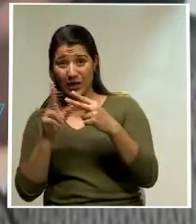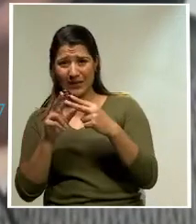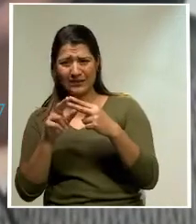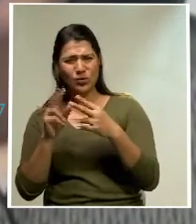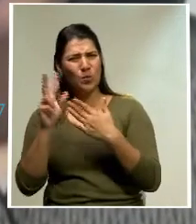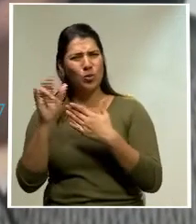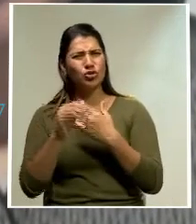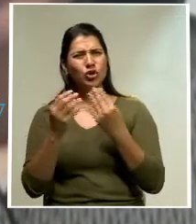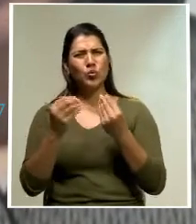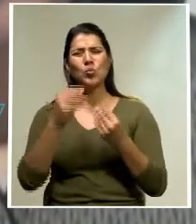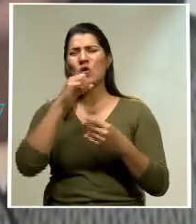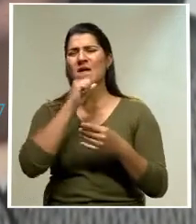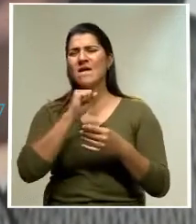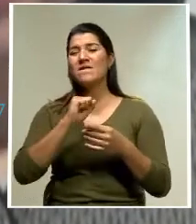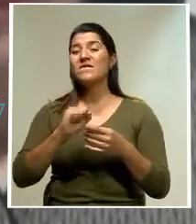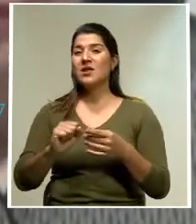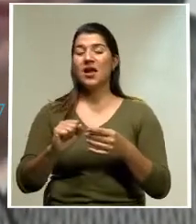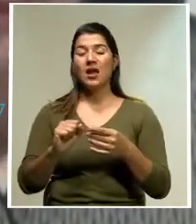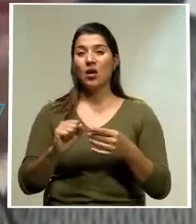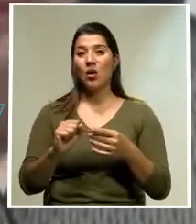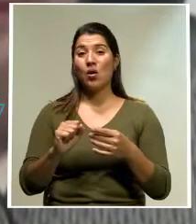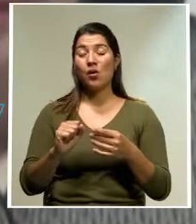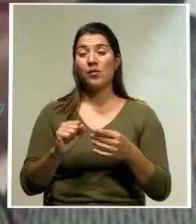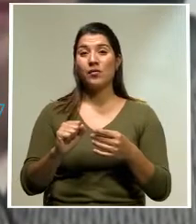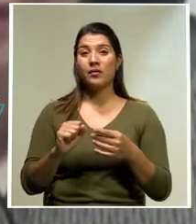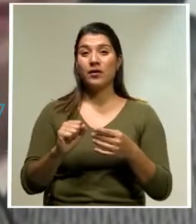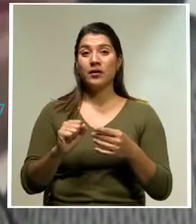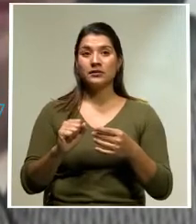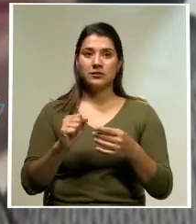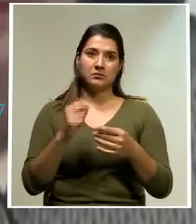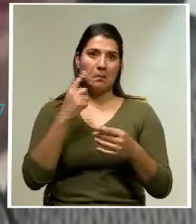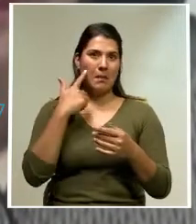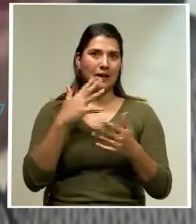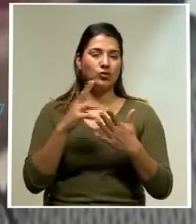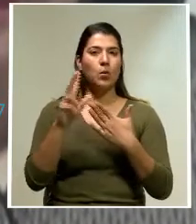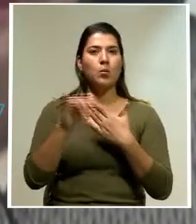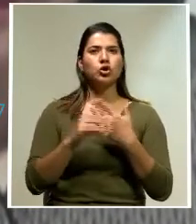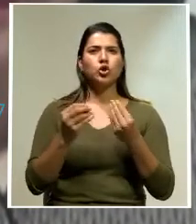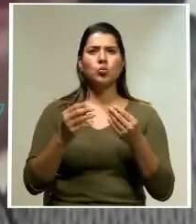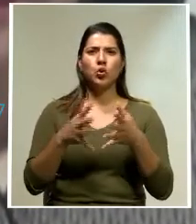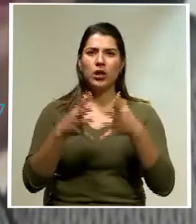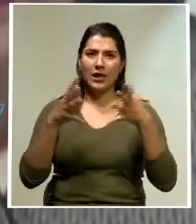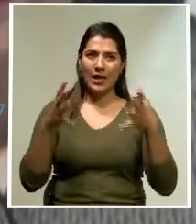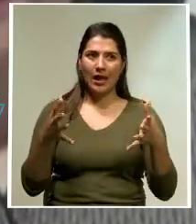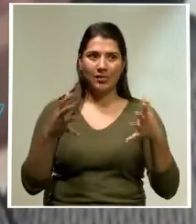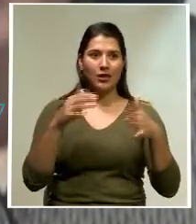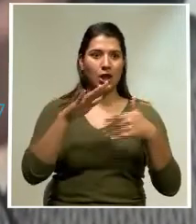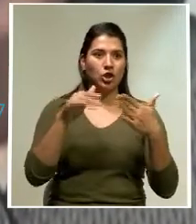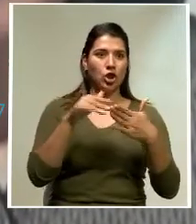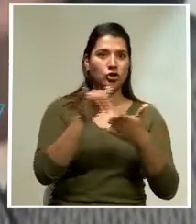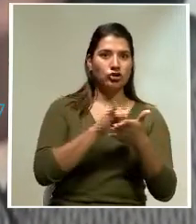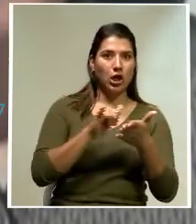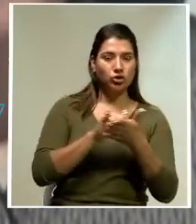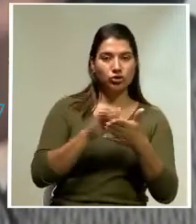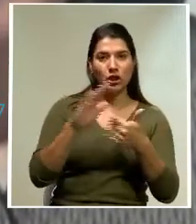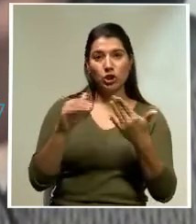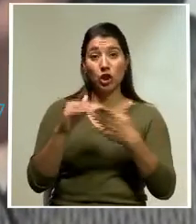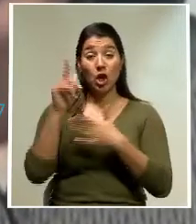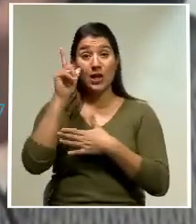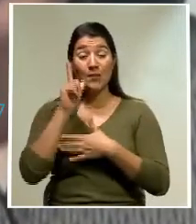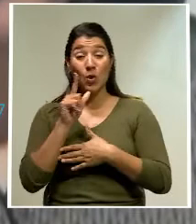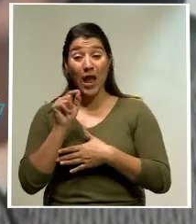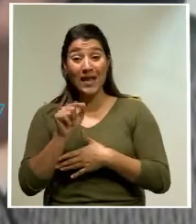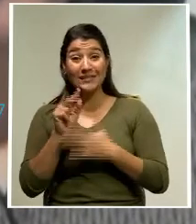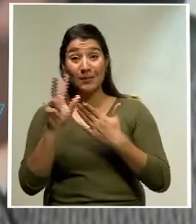Ese proyecto que por todo el nombre que tiene, es gigantesco, es San José y es Limón, tiene 13